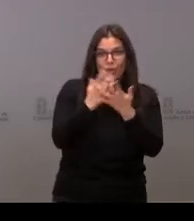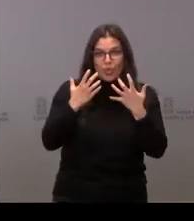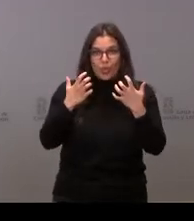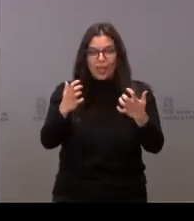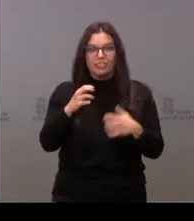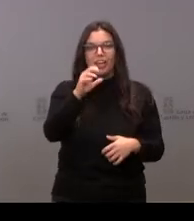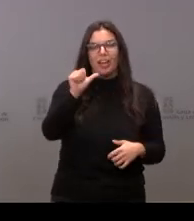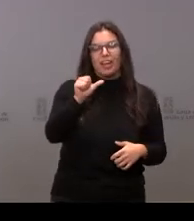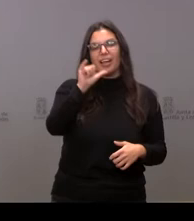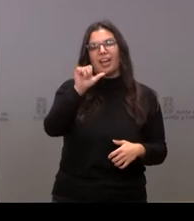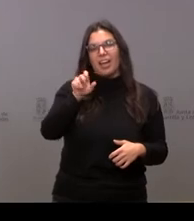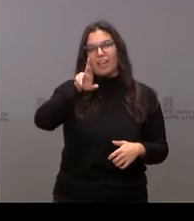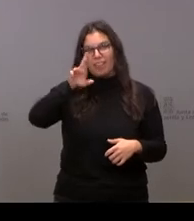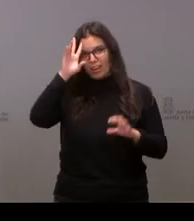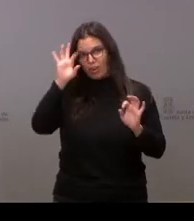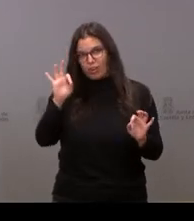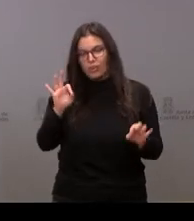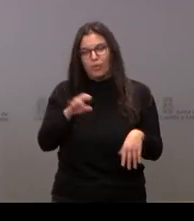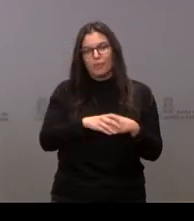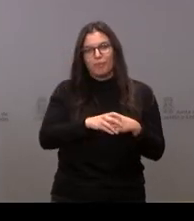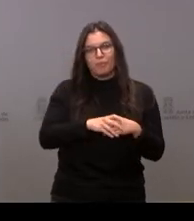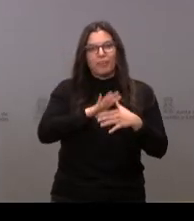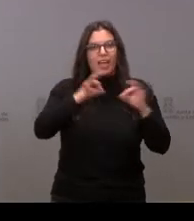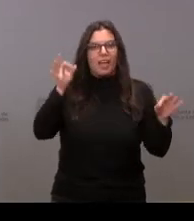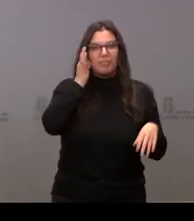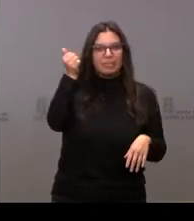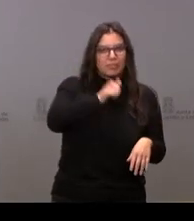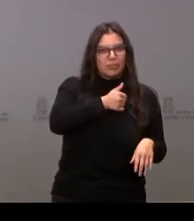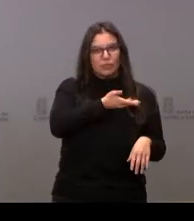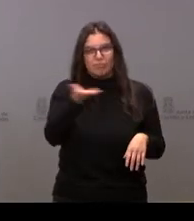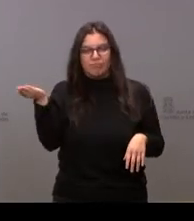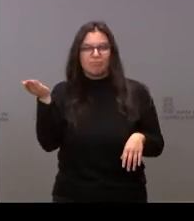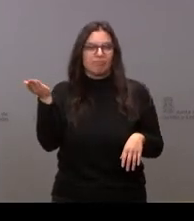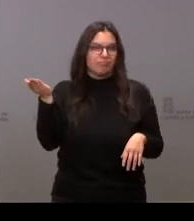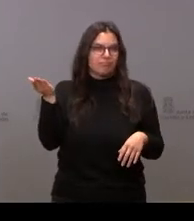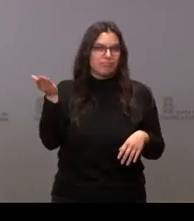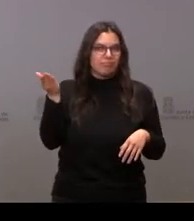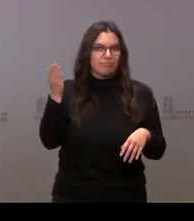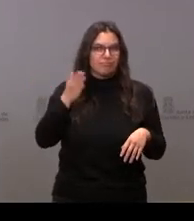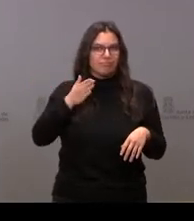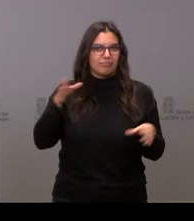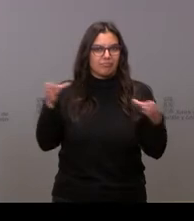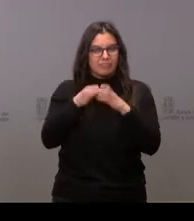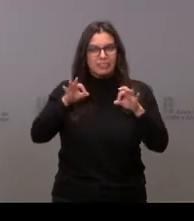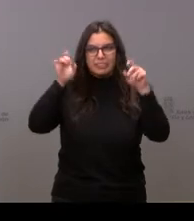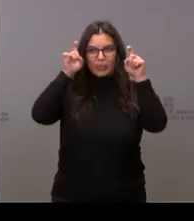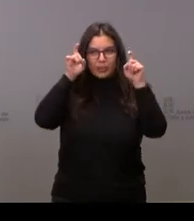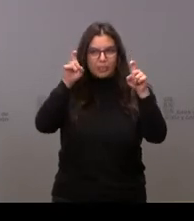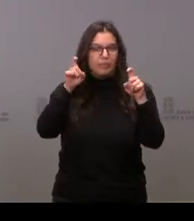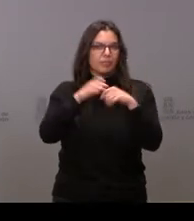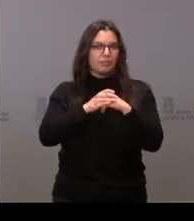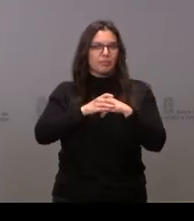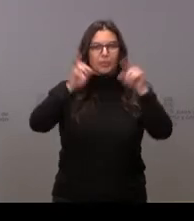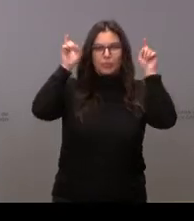a Javier, por supuesto, a todas las amigas y amigos. Que la comunidad educativa, docentes,